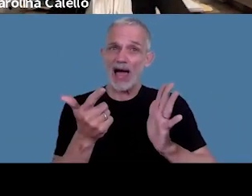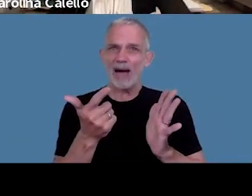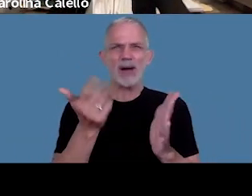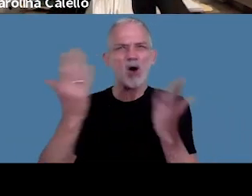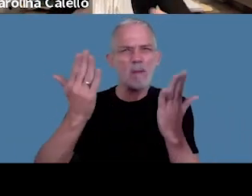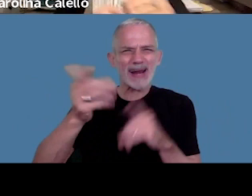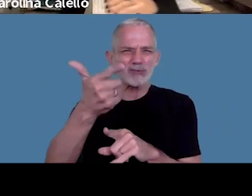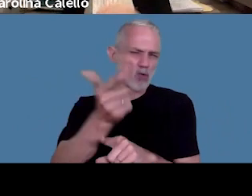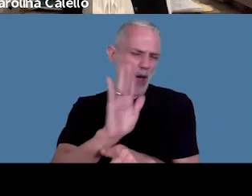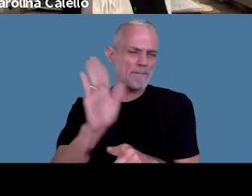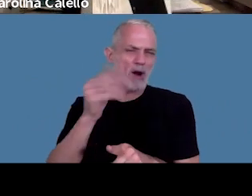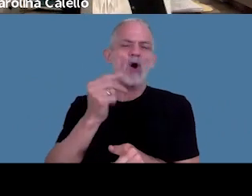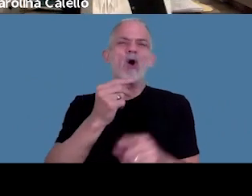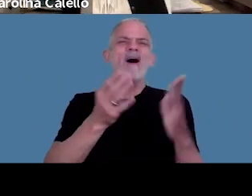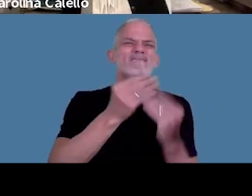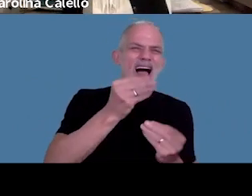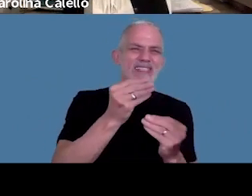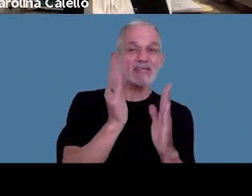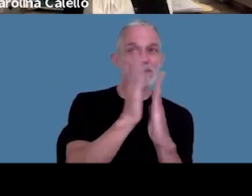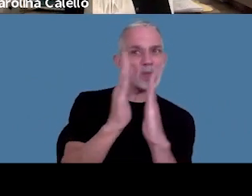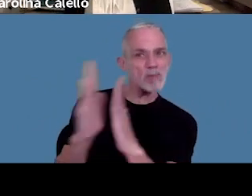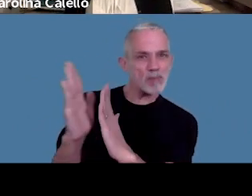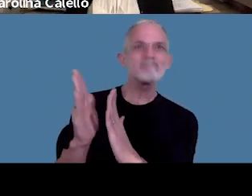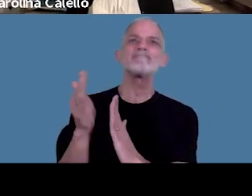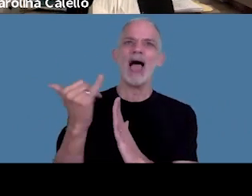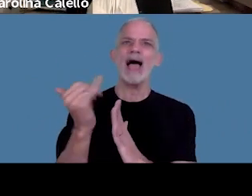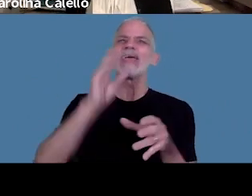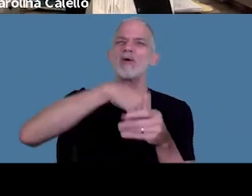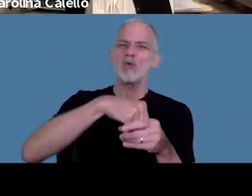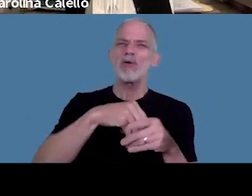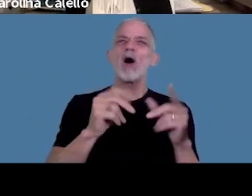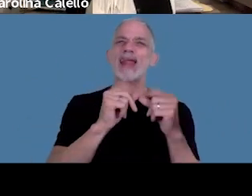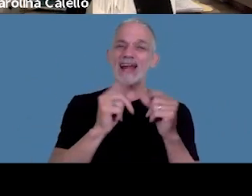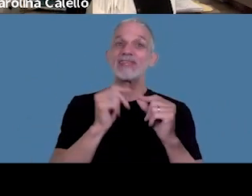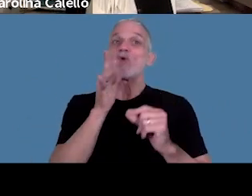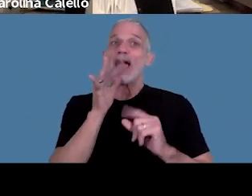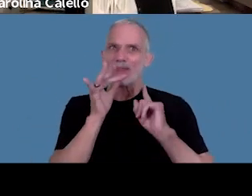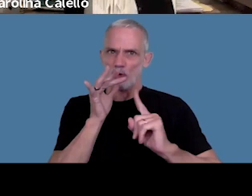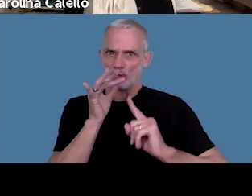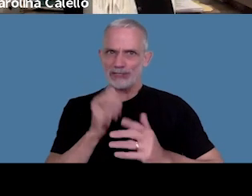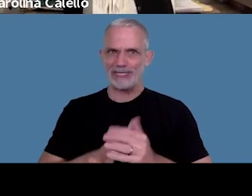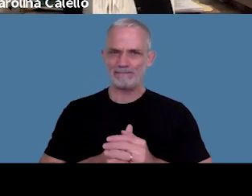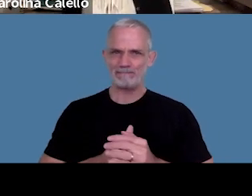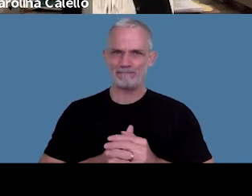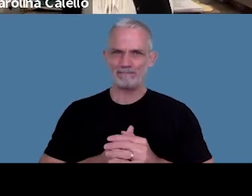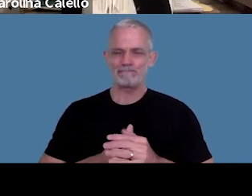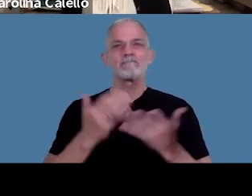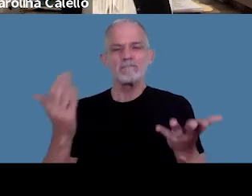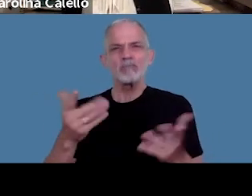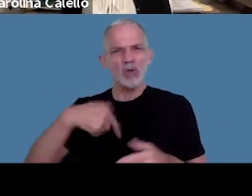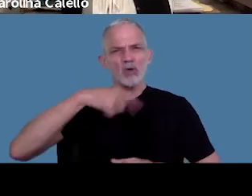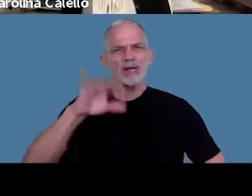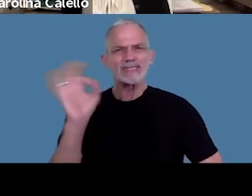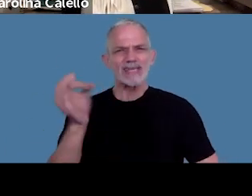se considera que un vicio en el procedimiento está incluido en el artículo 14 como sabemos